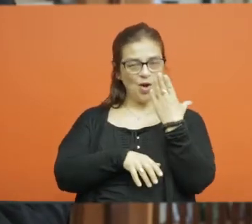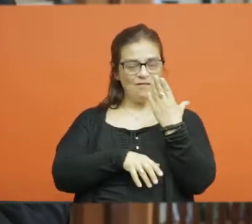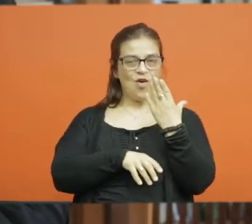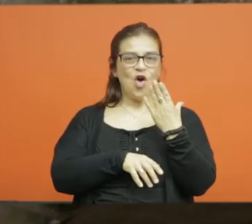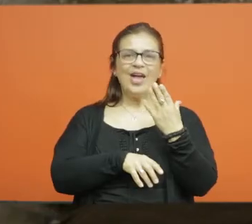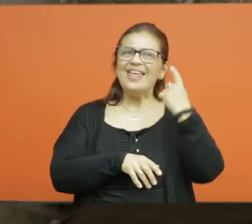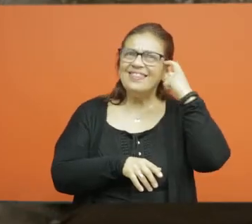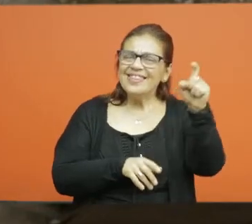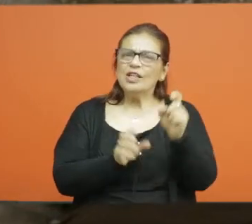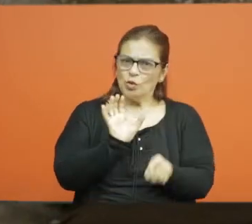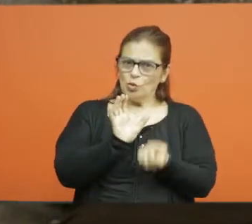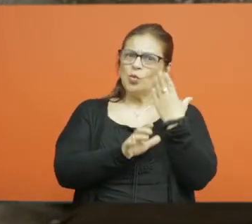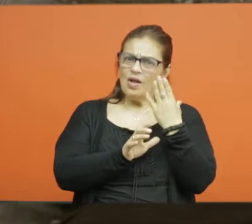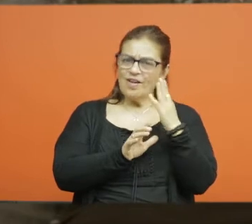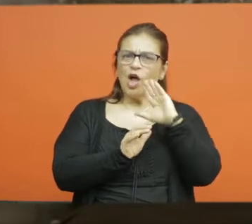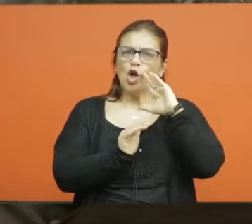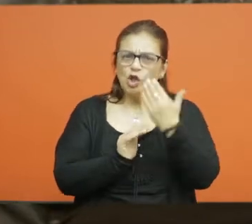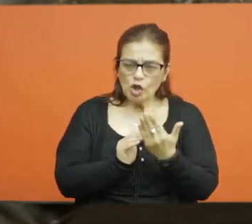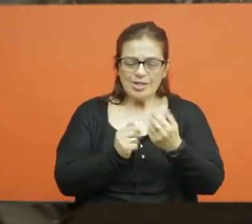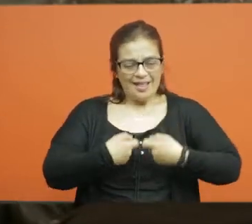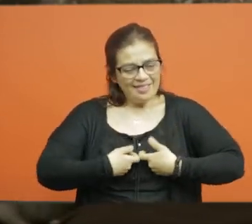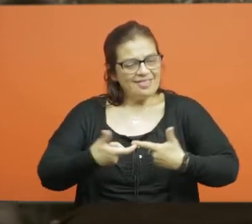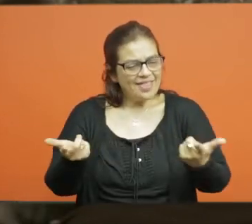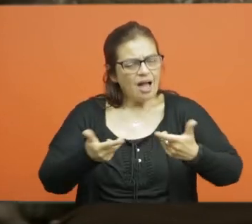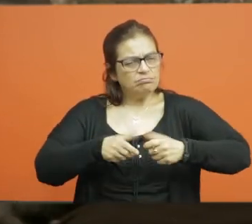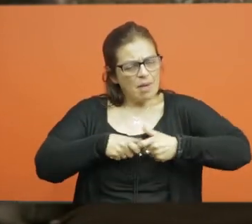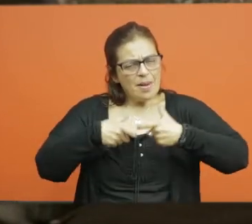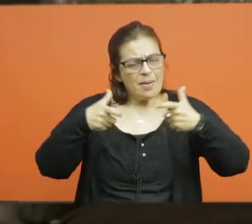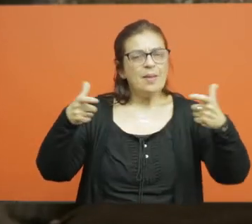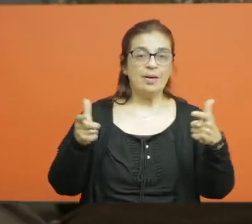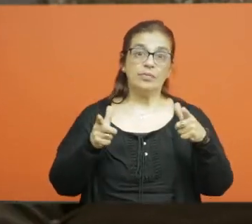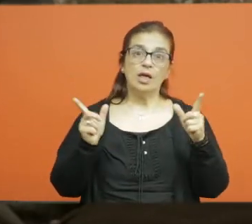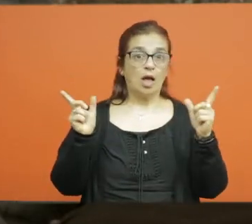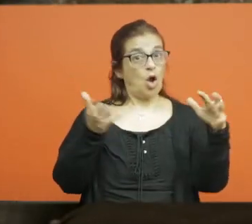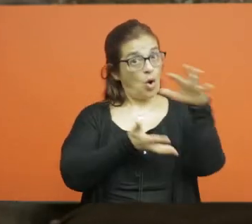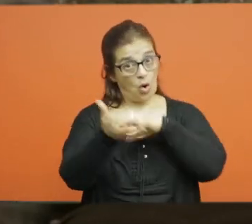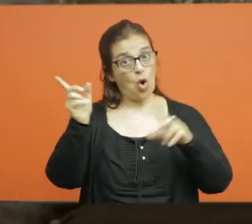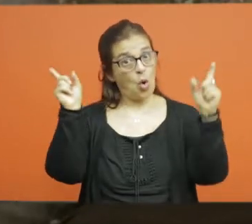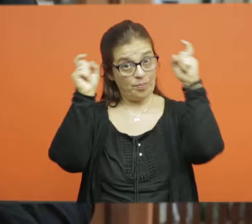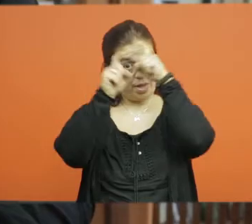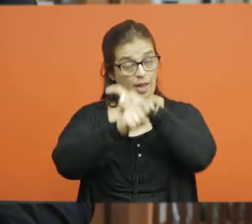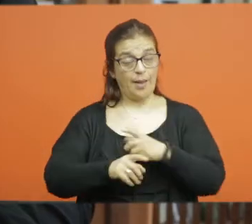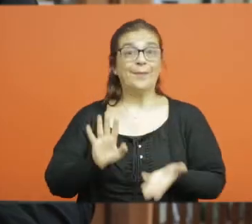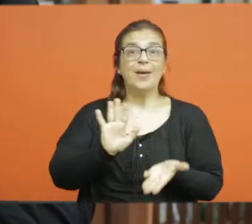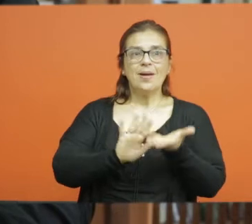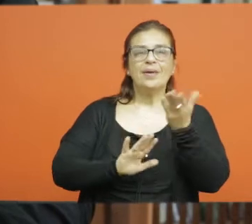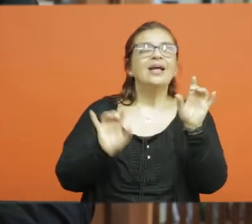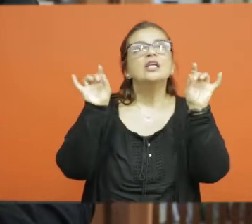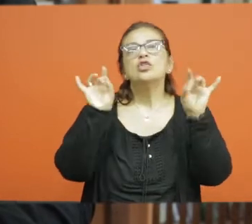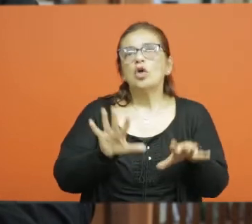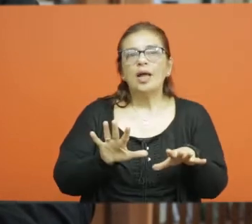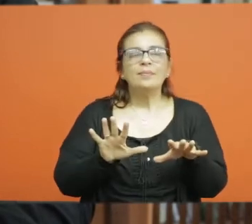conocimiento. Complejizan los problemas que ya no aparecen divididos en disciplinas, sino que son una totalidad. Estas jornadas